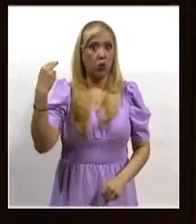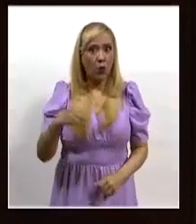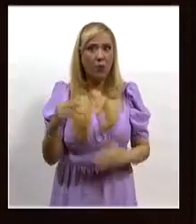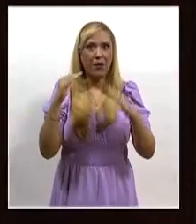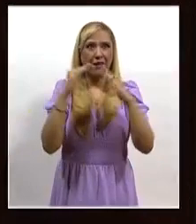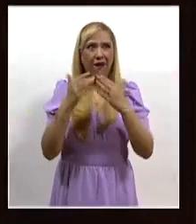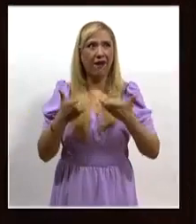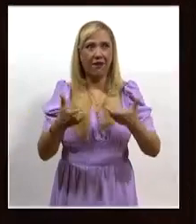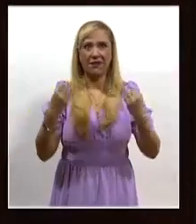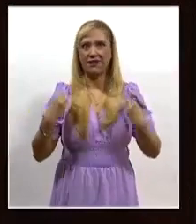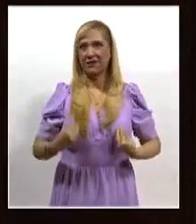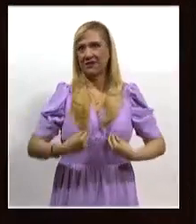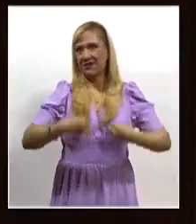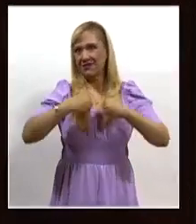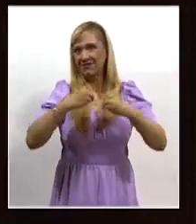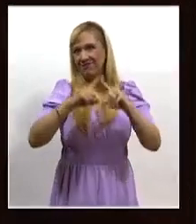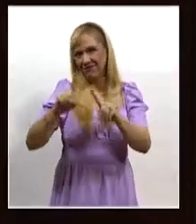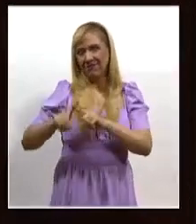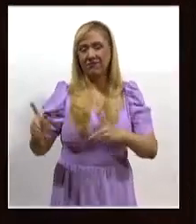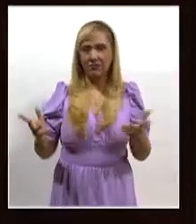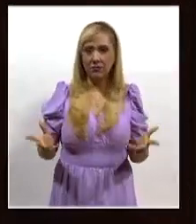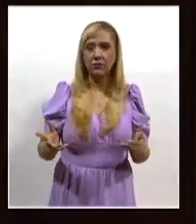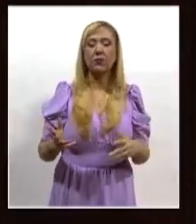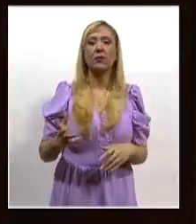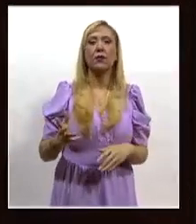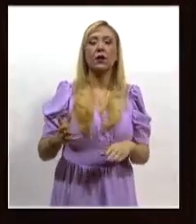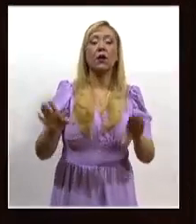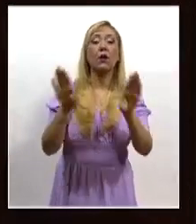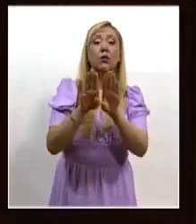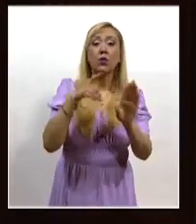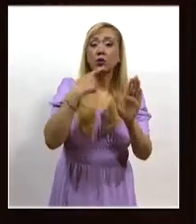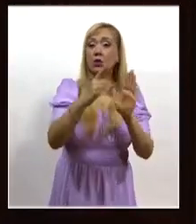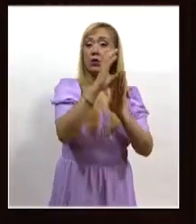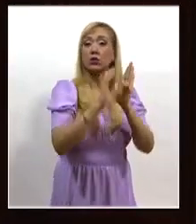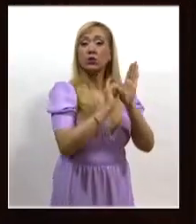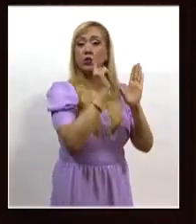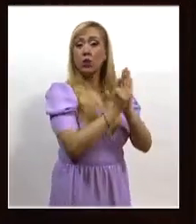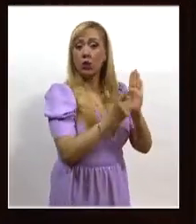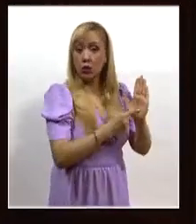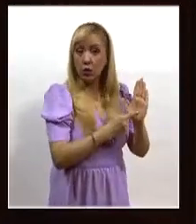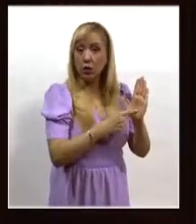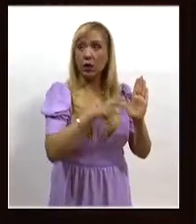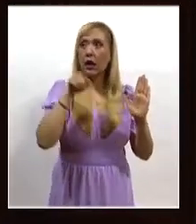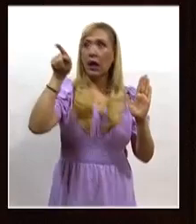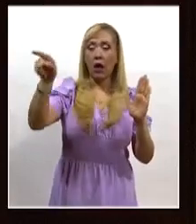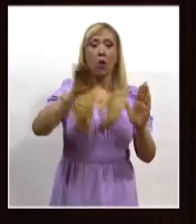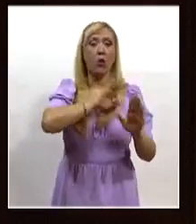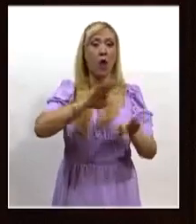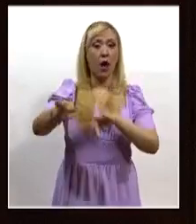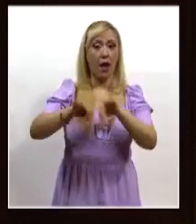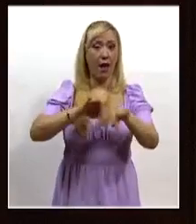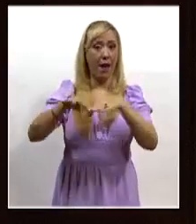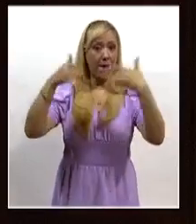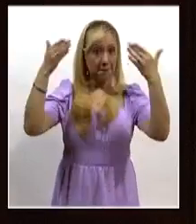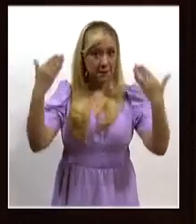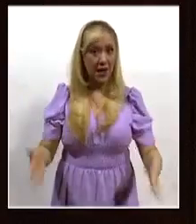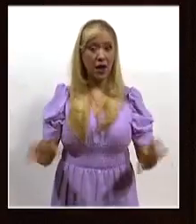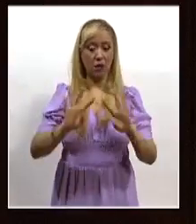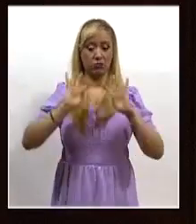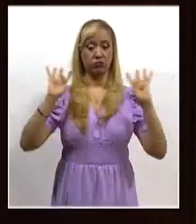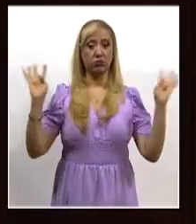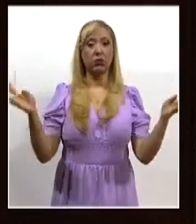puede hacerse y cumplirse si el órgano establecido en la Constitución puede funcionar por estar debidamente